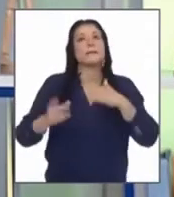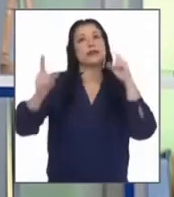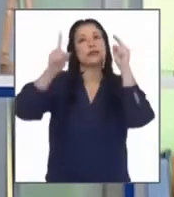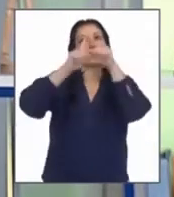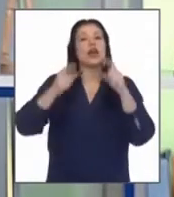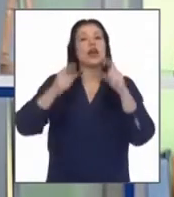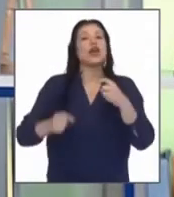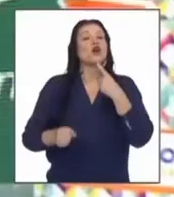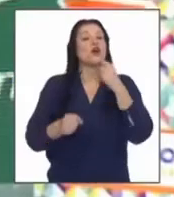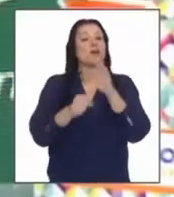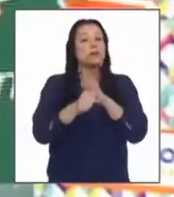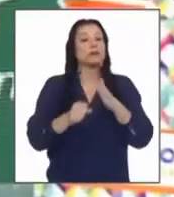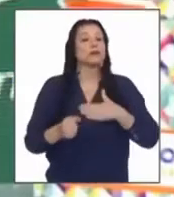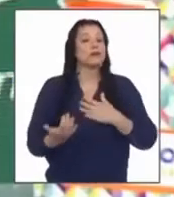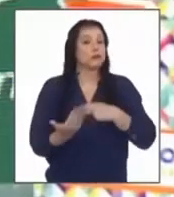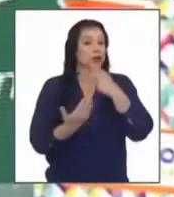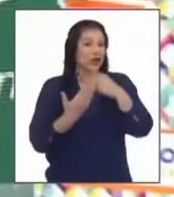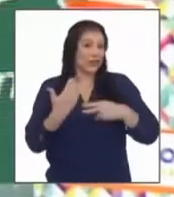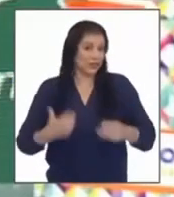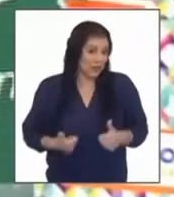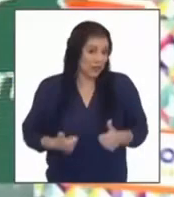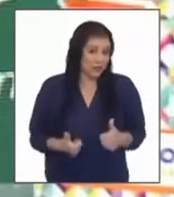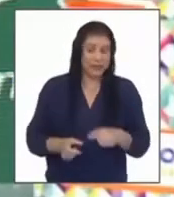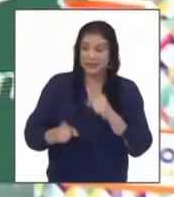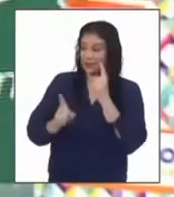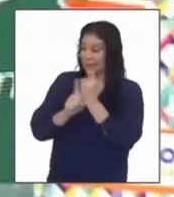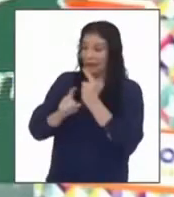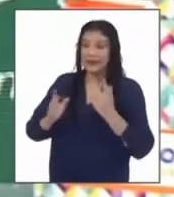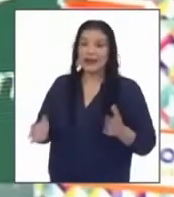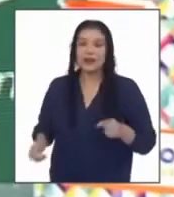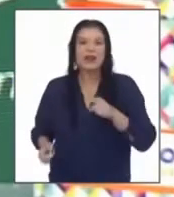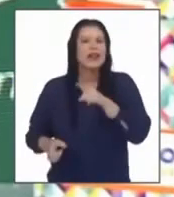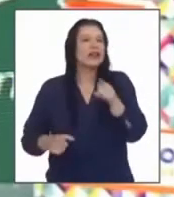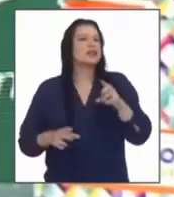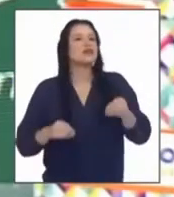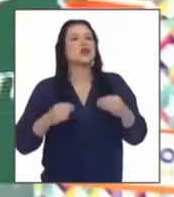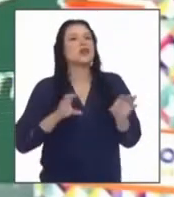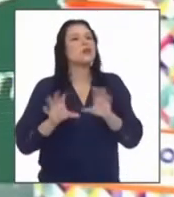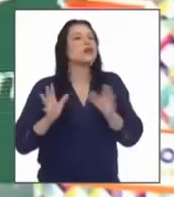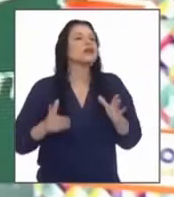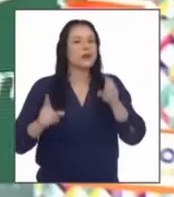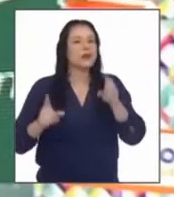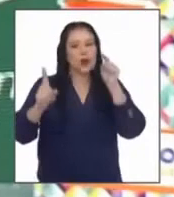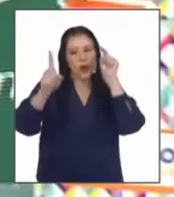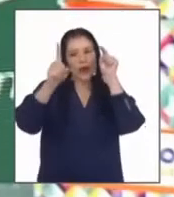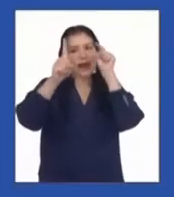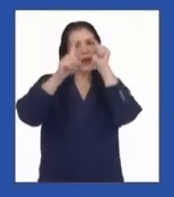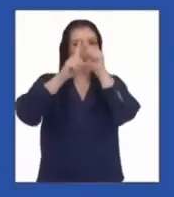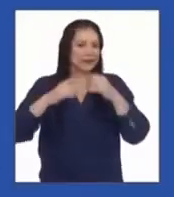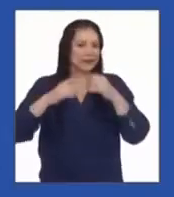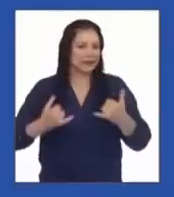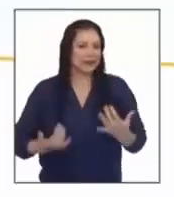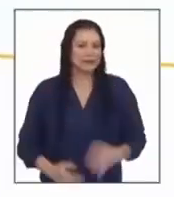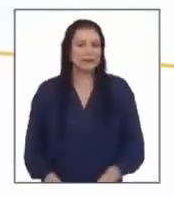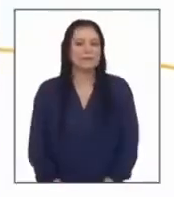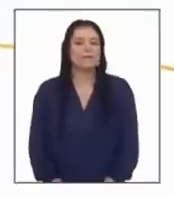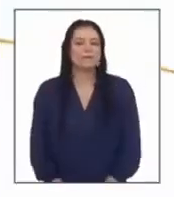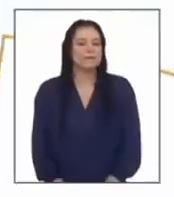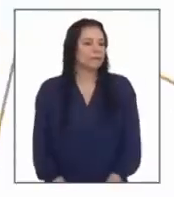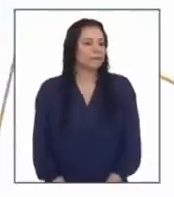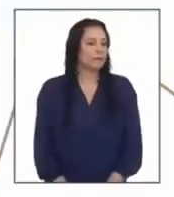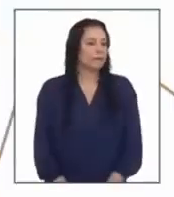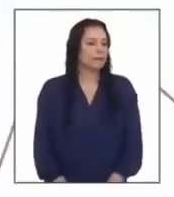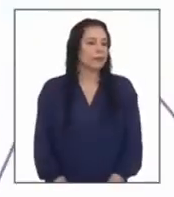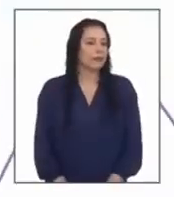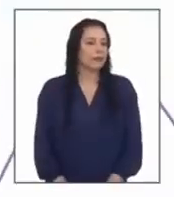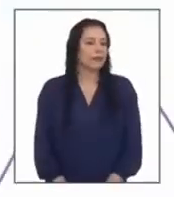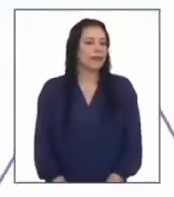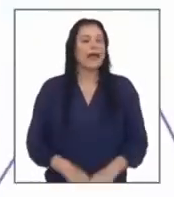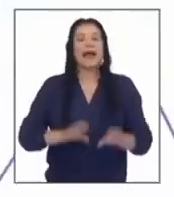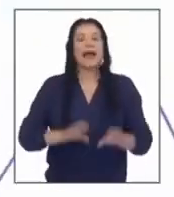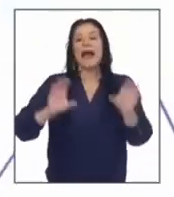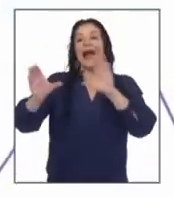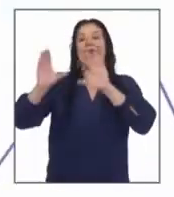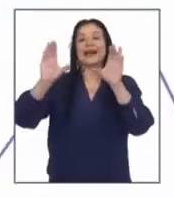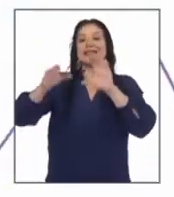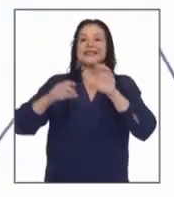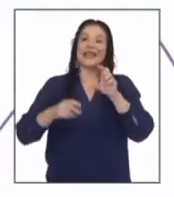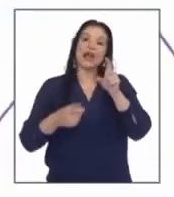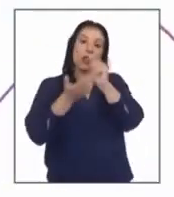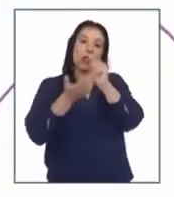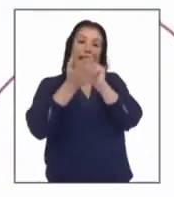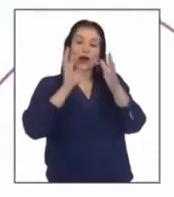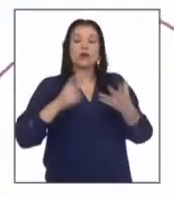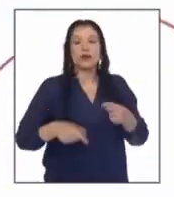con un proyecto de vida por supuesto y esto lo haremos con nuestro reto del programa elaborar una